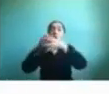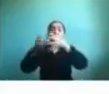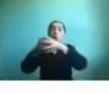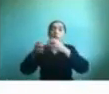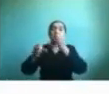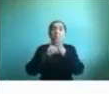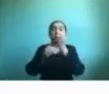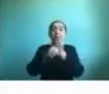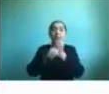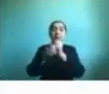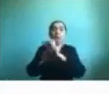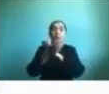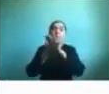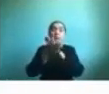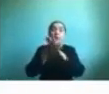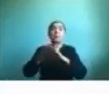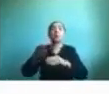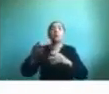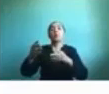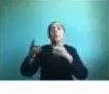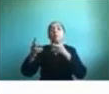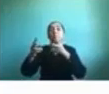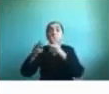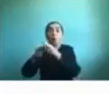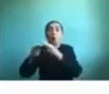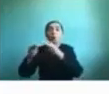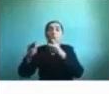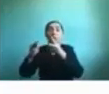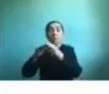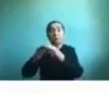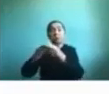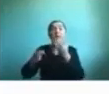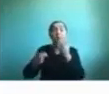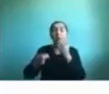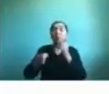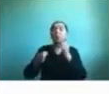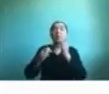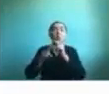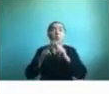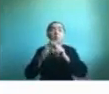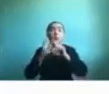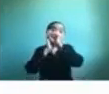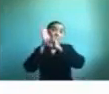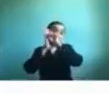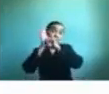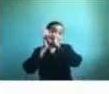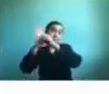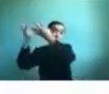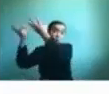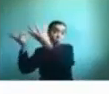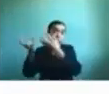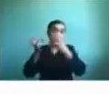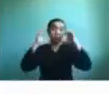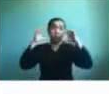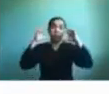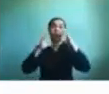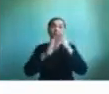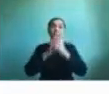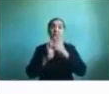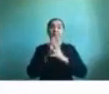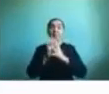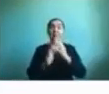poner filtros también y todo esto lo podemos hacer nosotros podemos grabar videos y subir nuestras propias imágenes por ejemplo si queremos